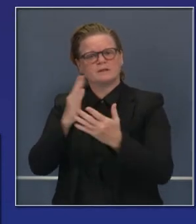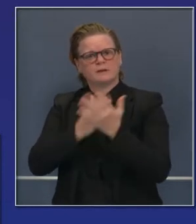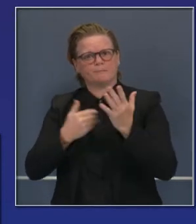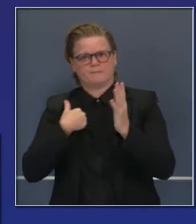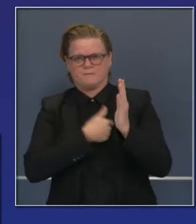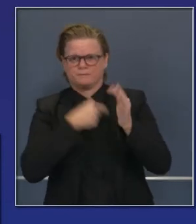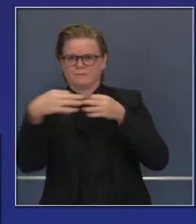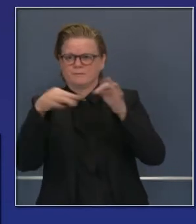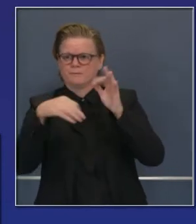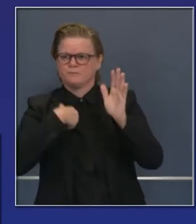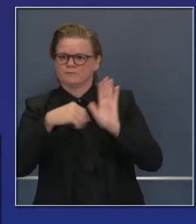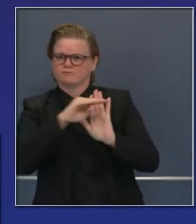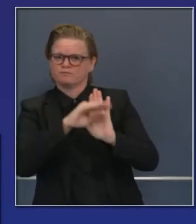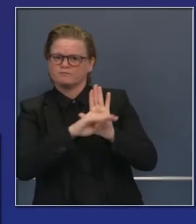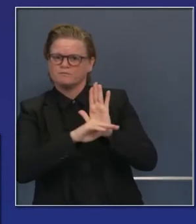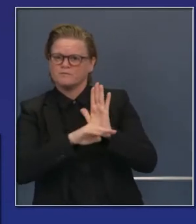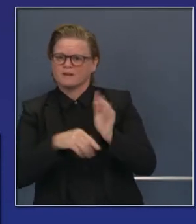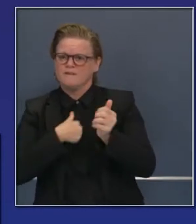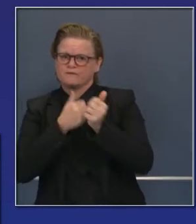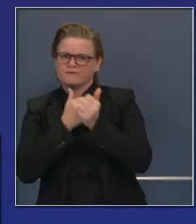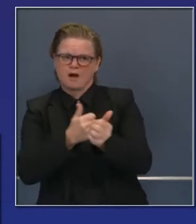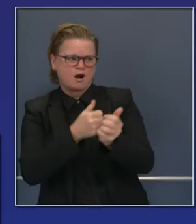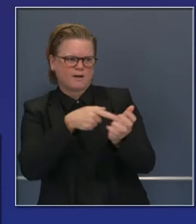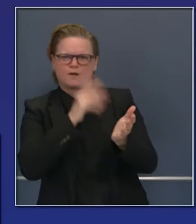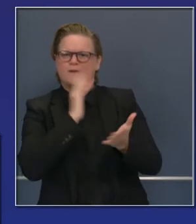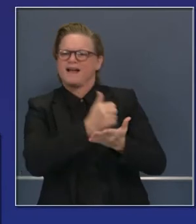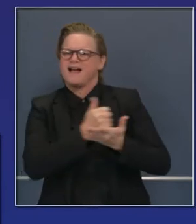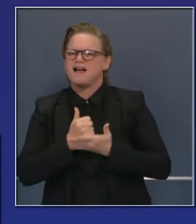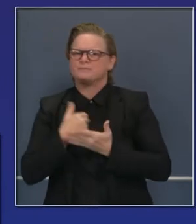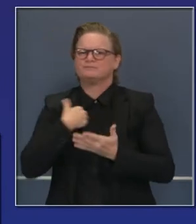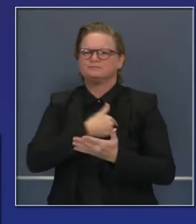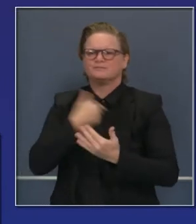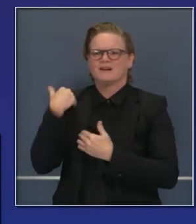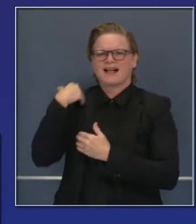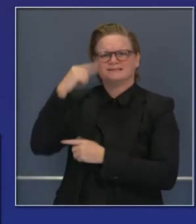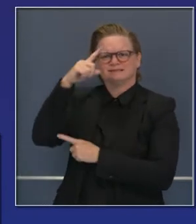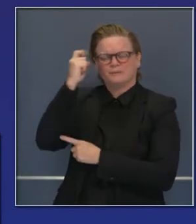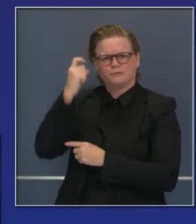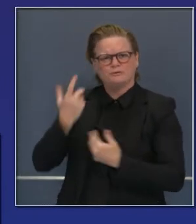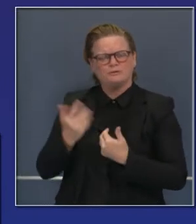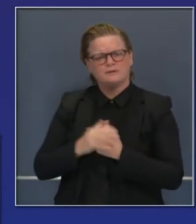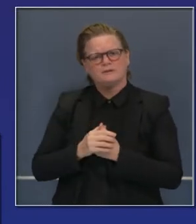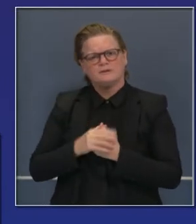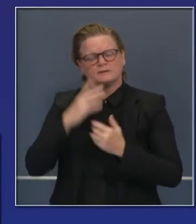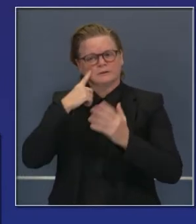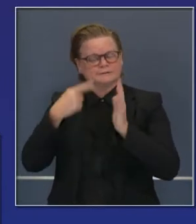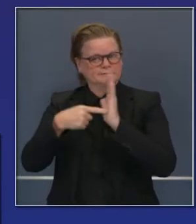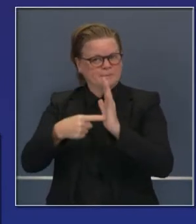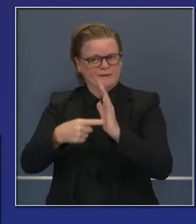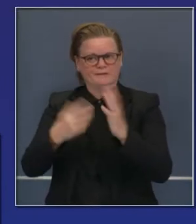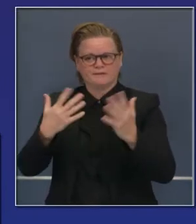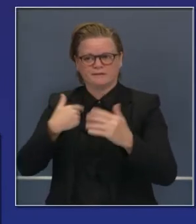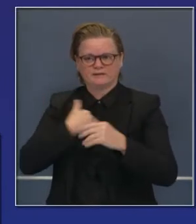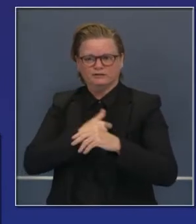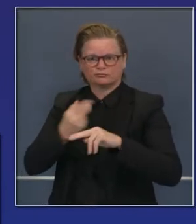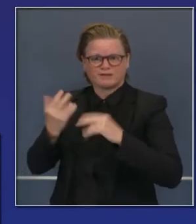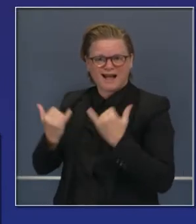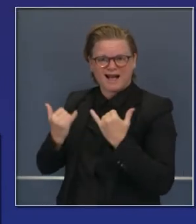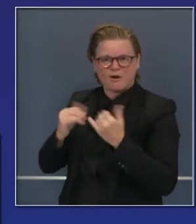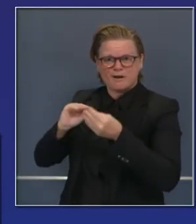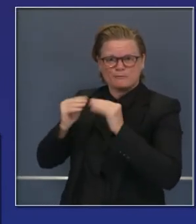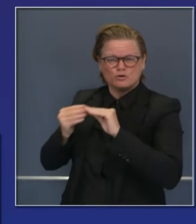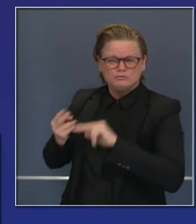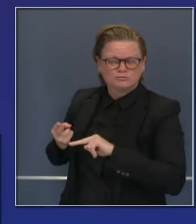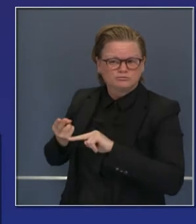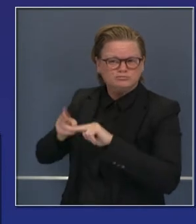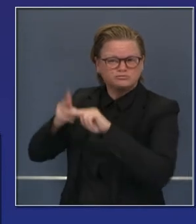de las herramientas que teníamos al inicio del verano ya no las tenemos disponibles. Notablemente por el repunte